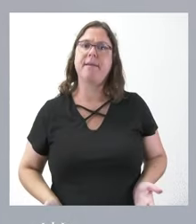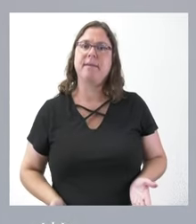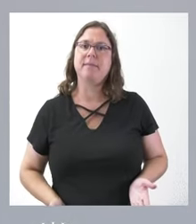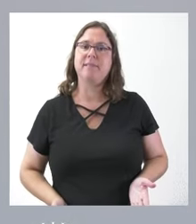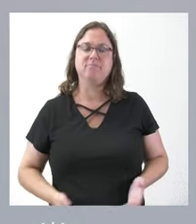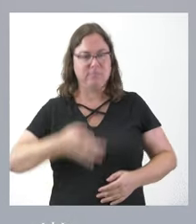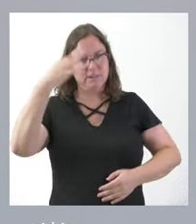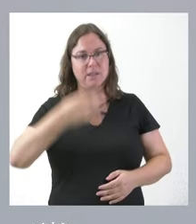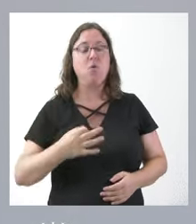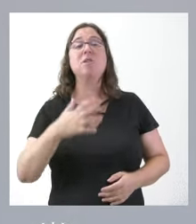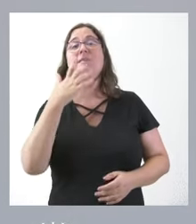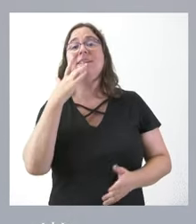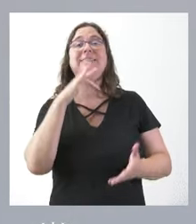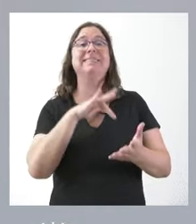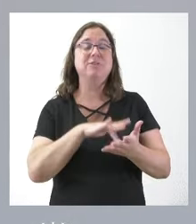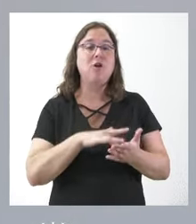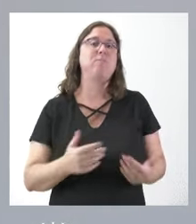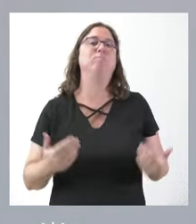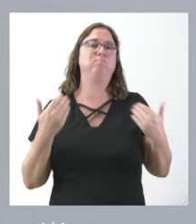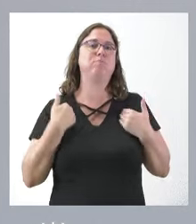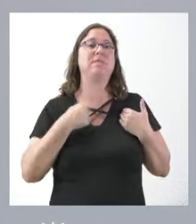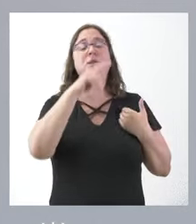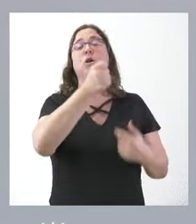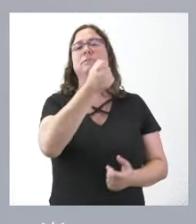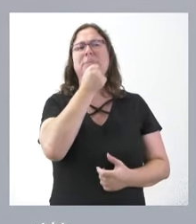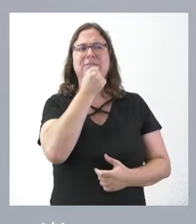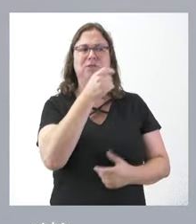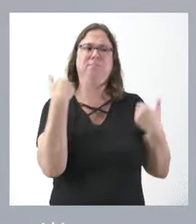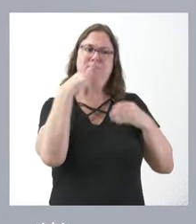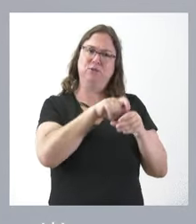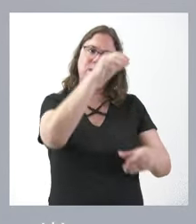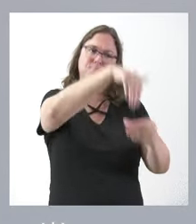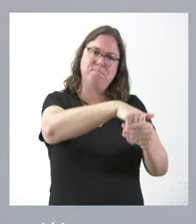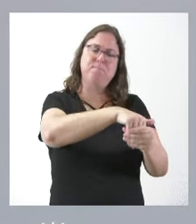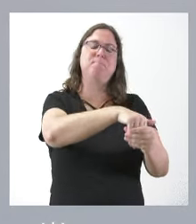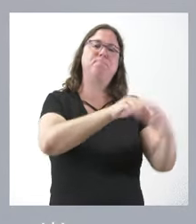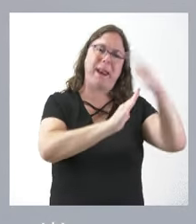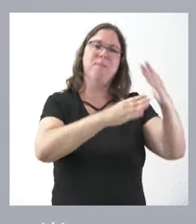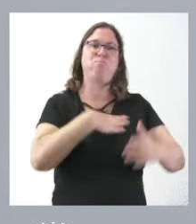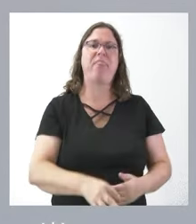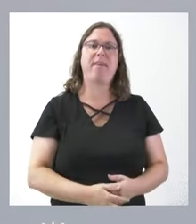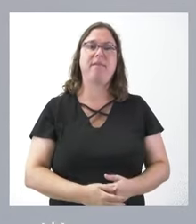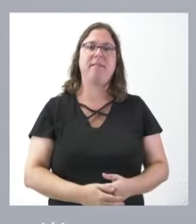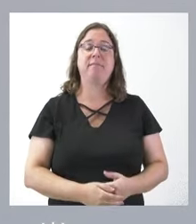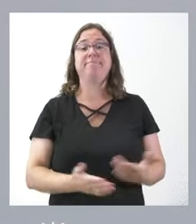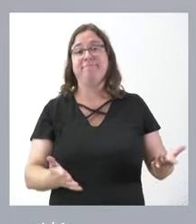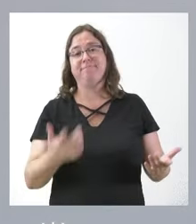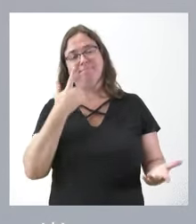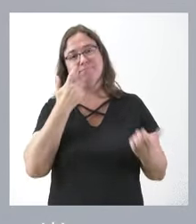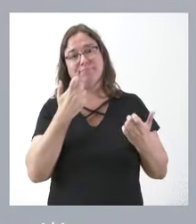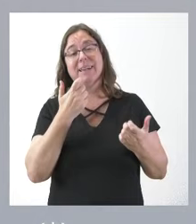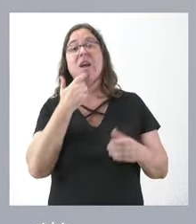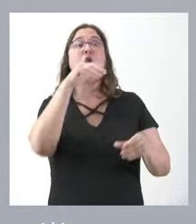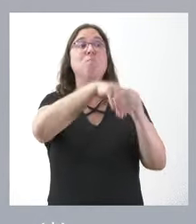que también está en la mano de muchos socialistas el poderlo parar. Y, por tanto, es evidente lo que van a